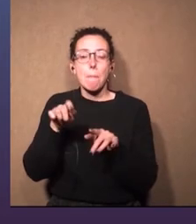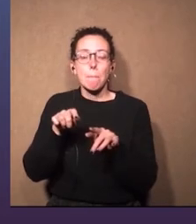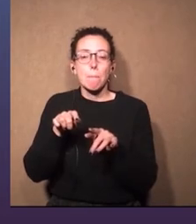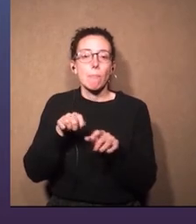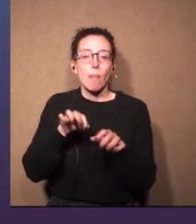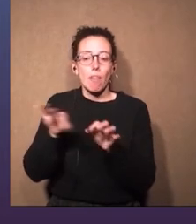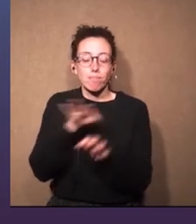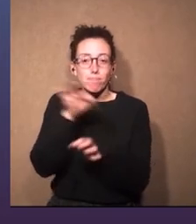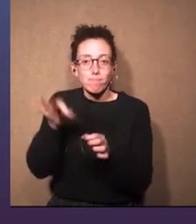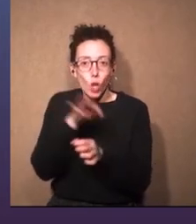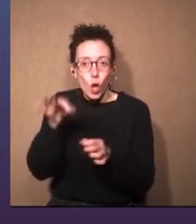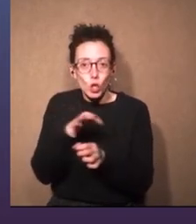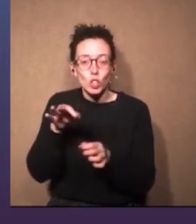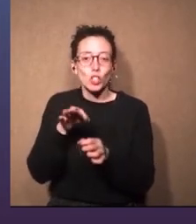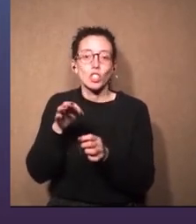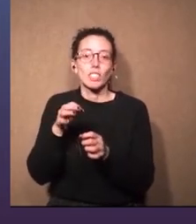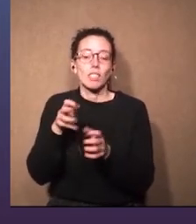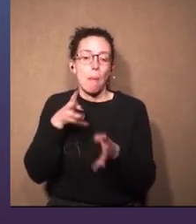coser.